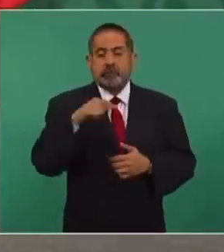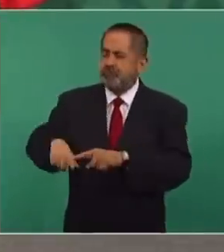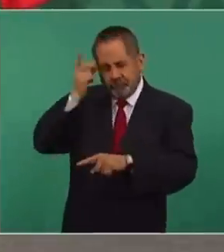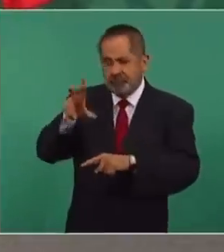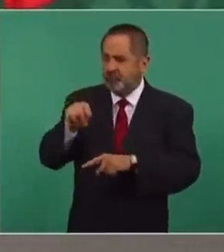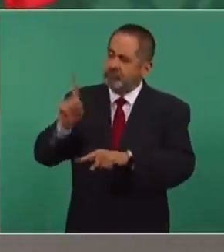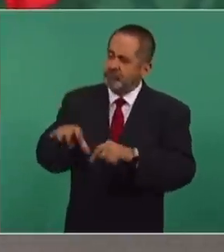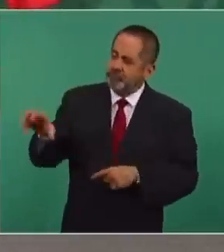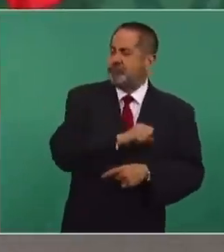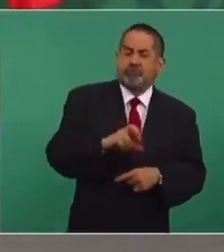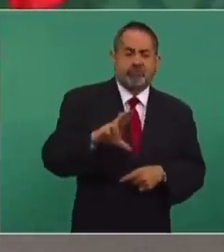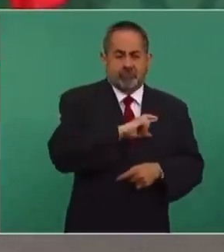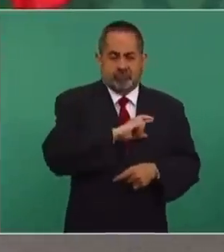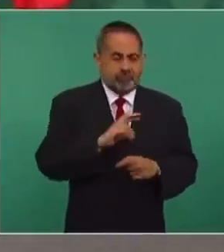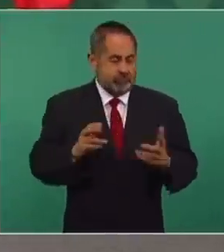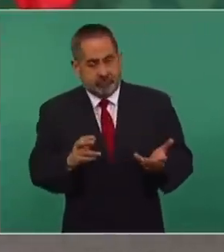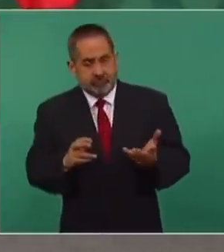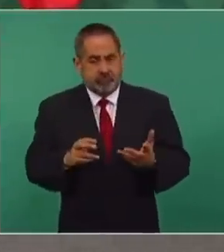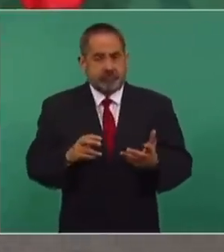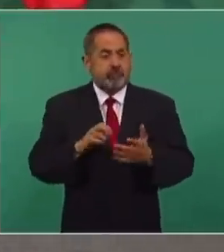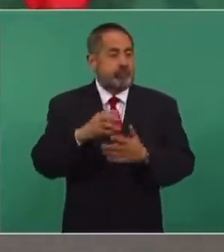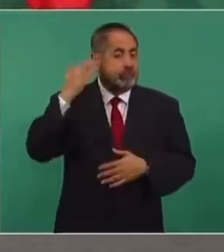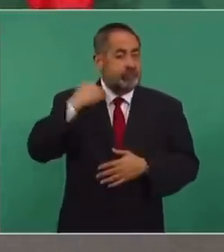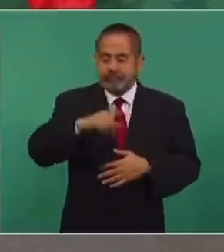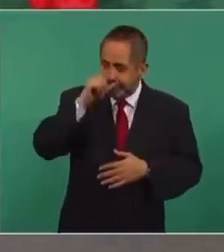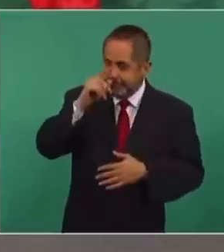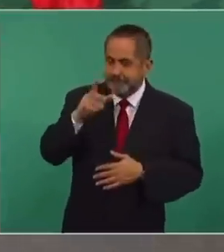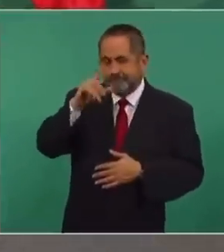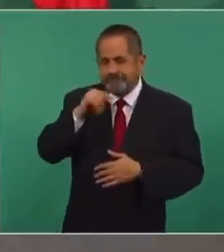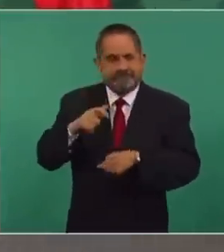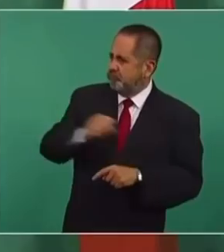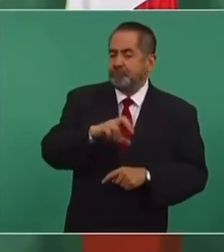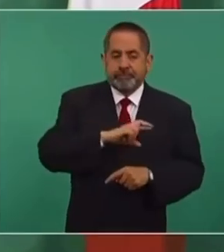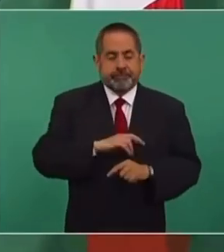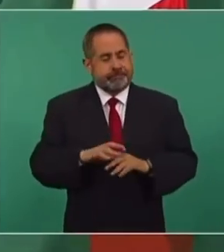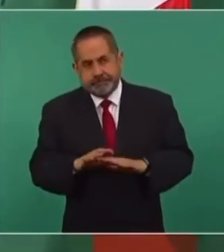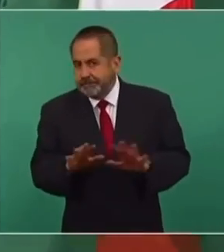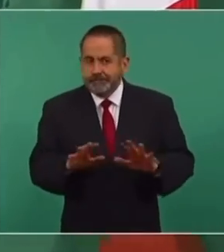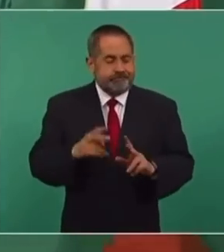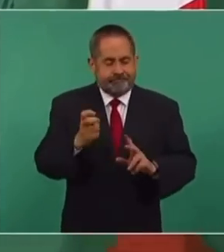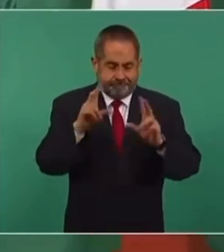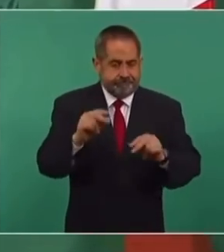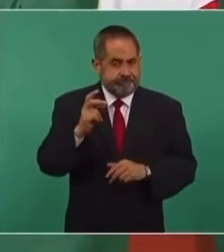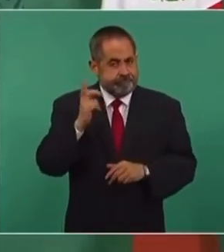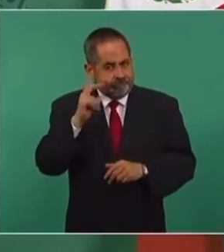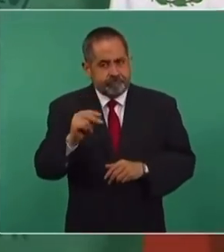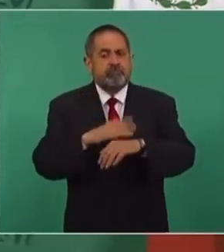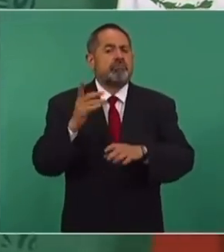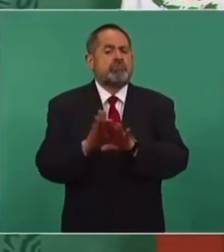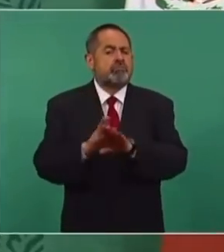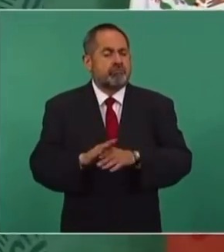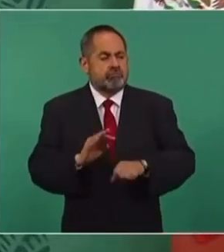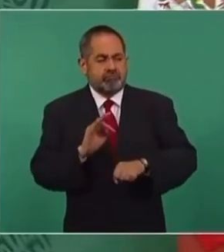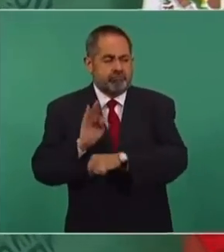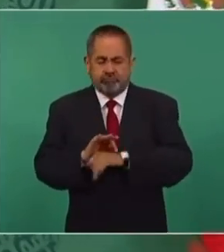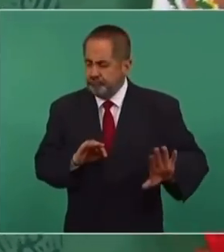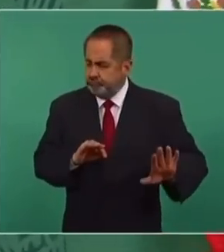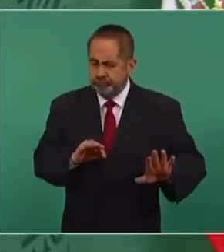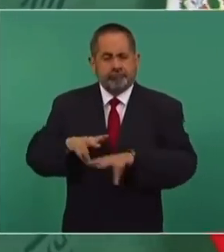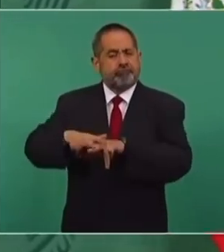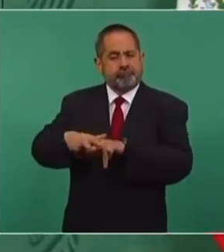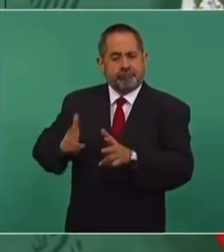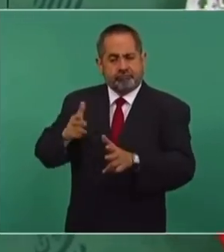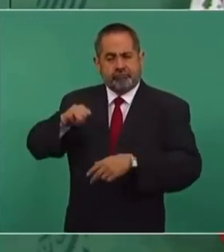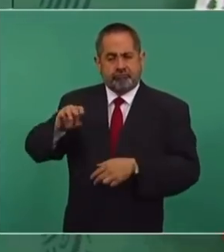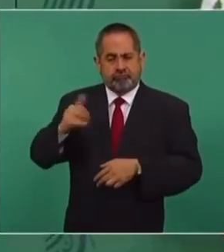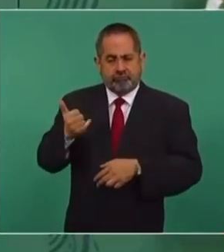privatizar lo que no pudieron o no les alcanzó el tiempo. Entonces, ¿cómo blindamos para que el Tren